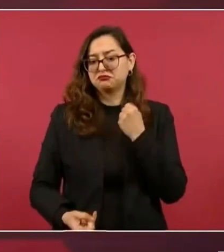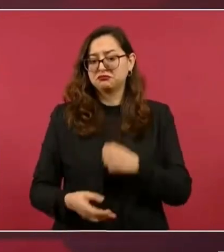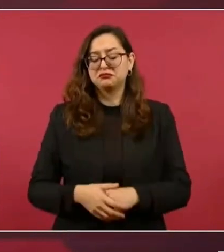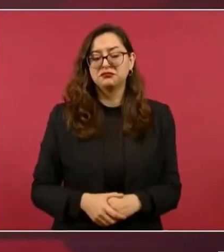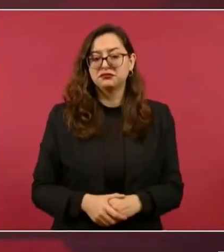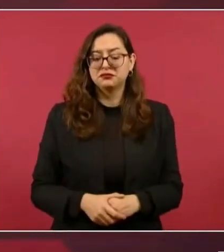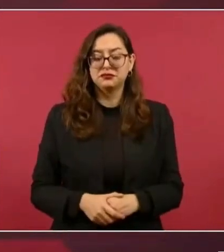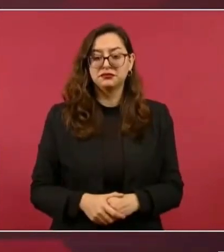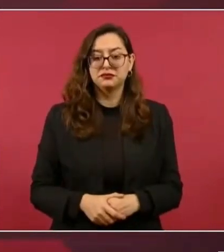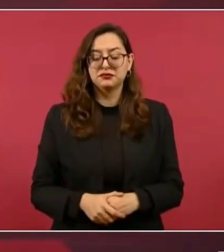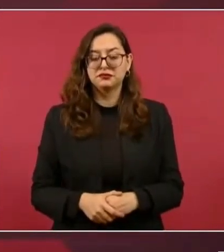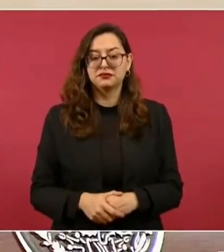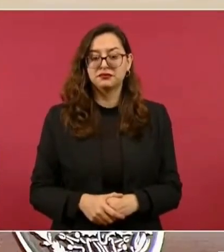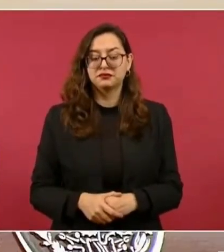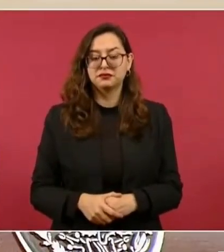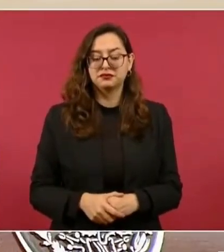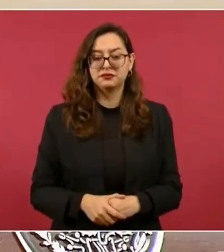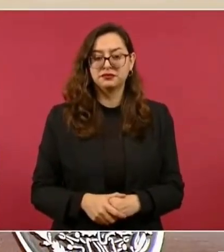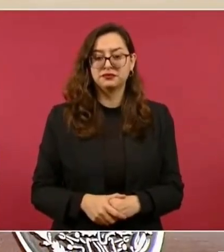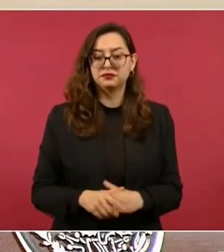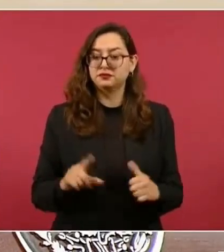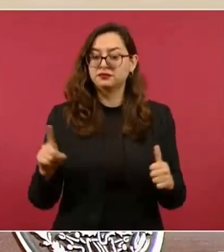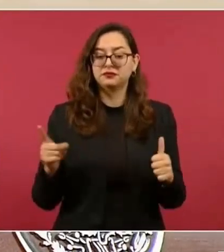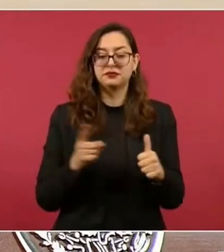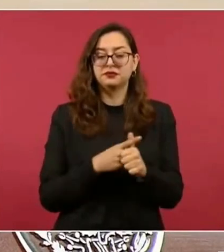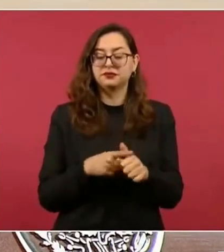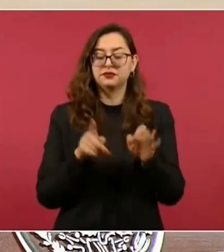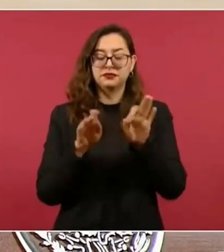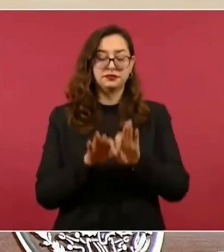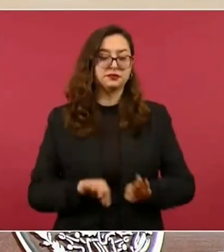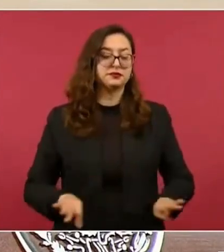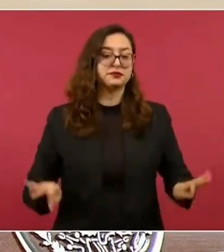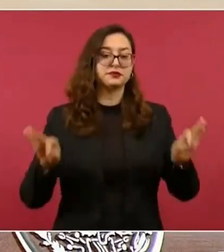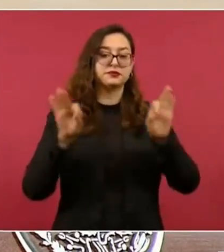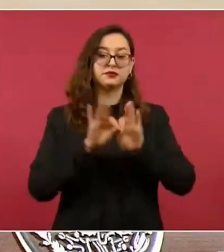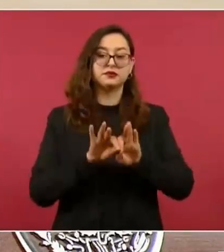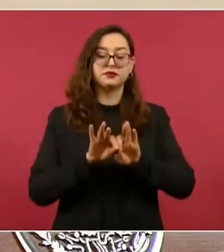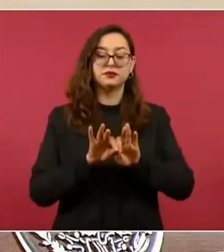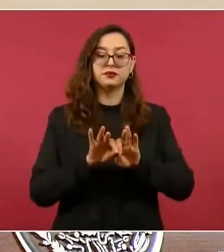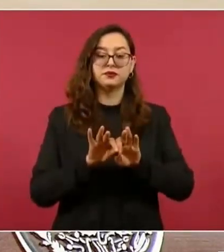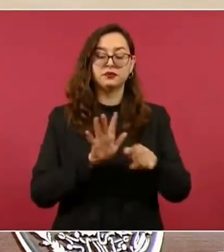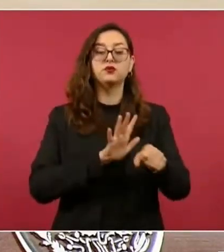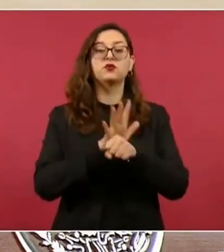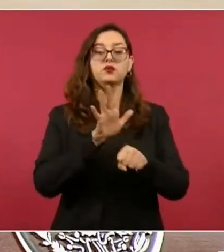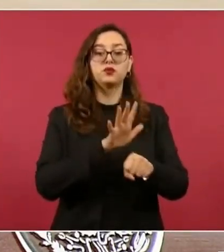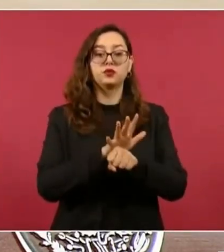es atender las causas.